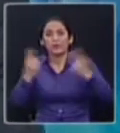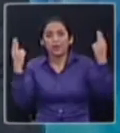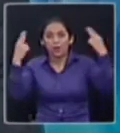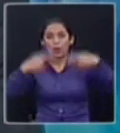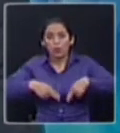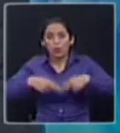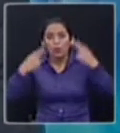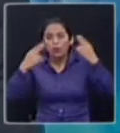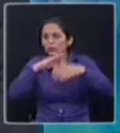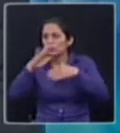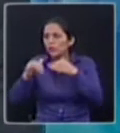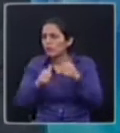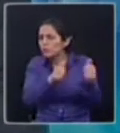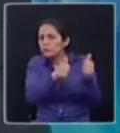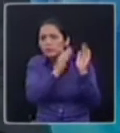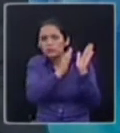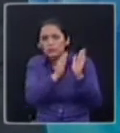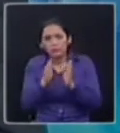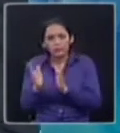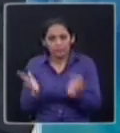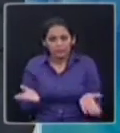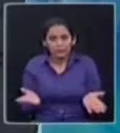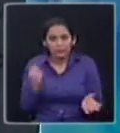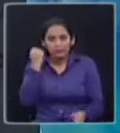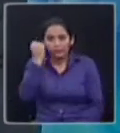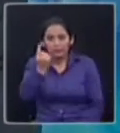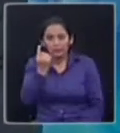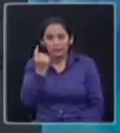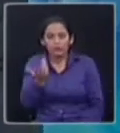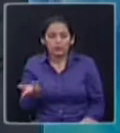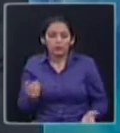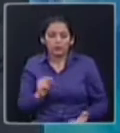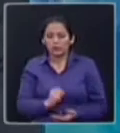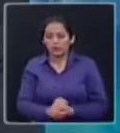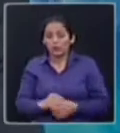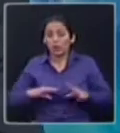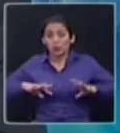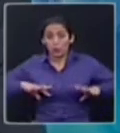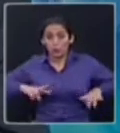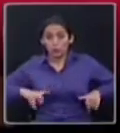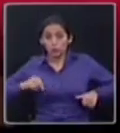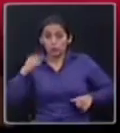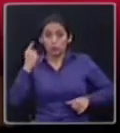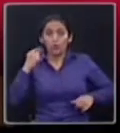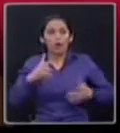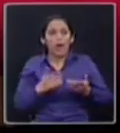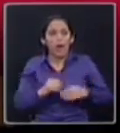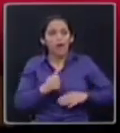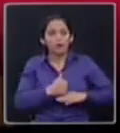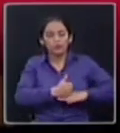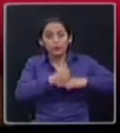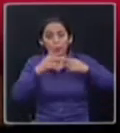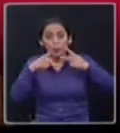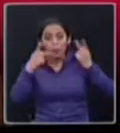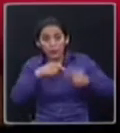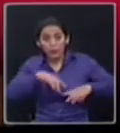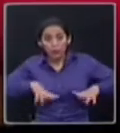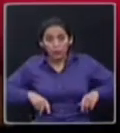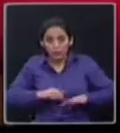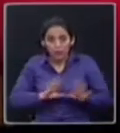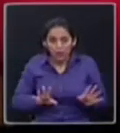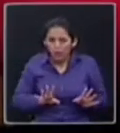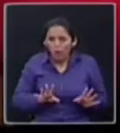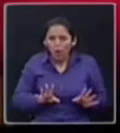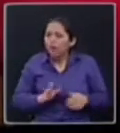comparto que la corrupción no es una enfermedad exclusiva del sector público. También el ciudadano, hombre o mujer, que en su diario actuar